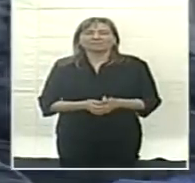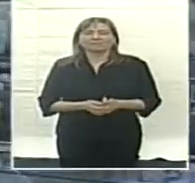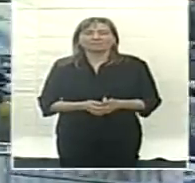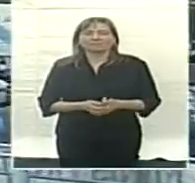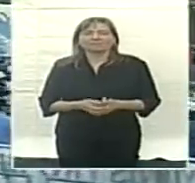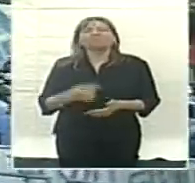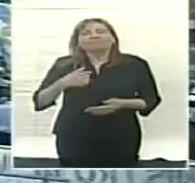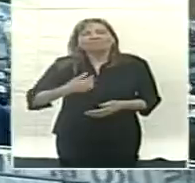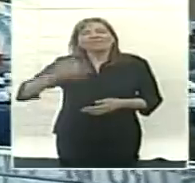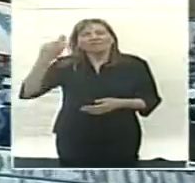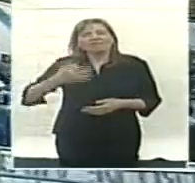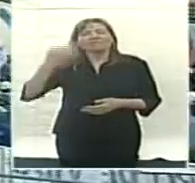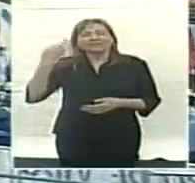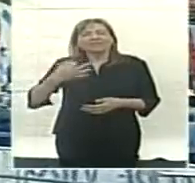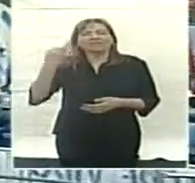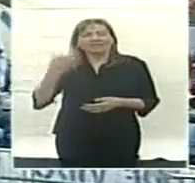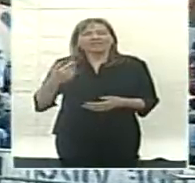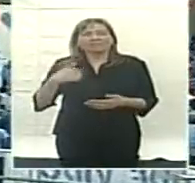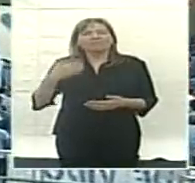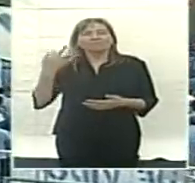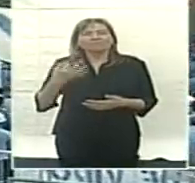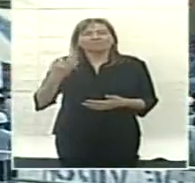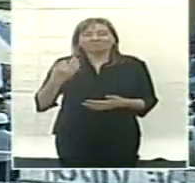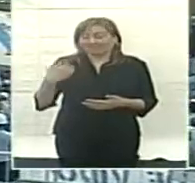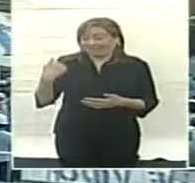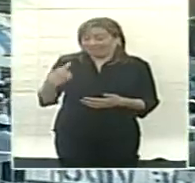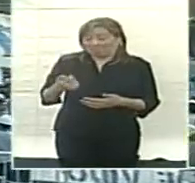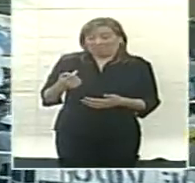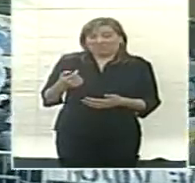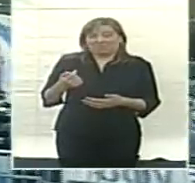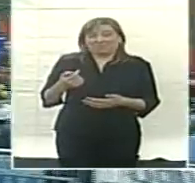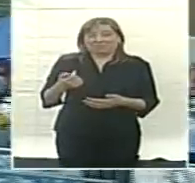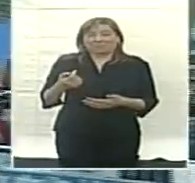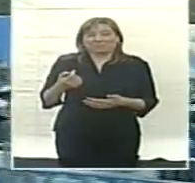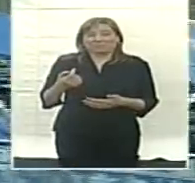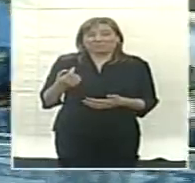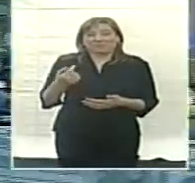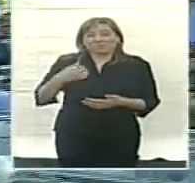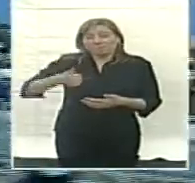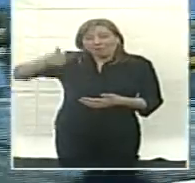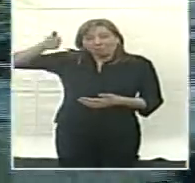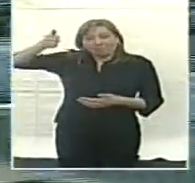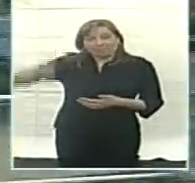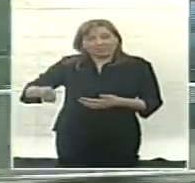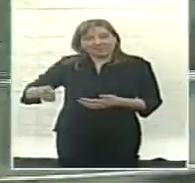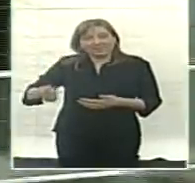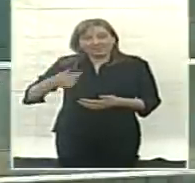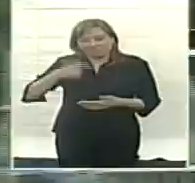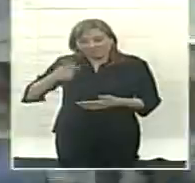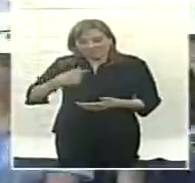La verdad que cuando recién presioné y apreté